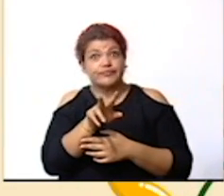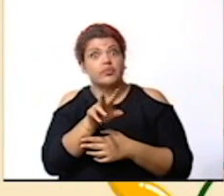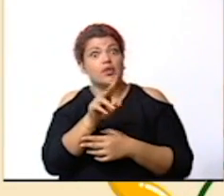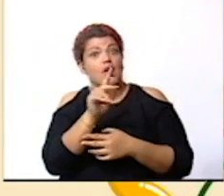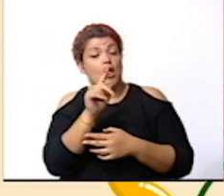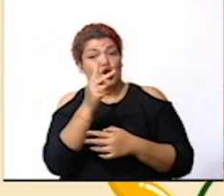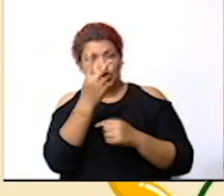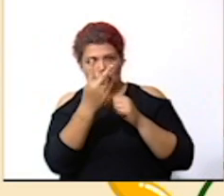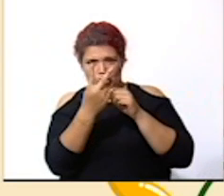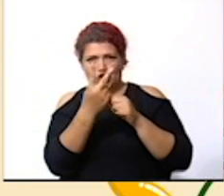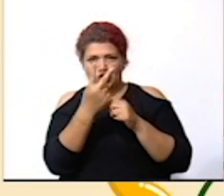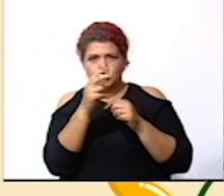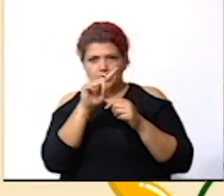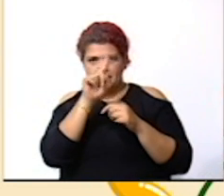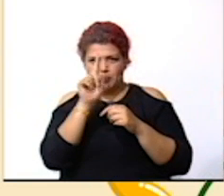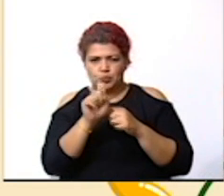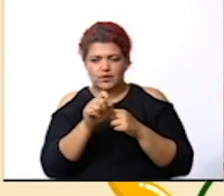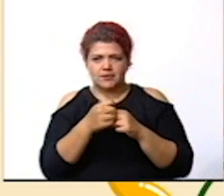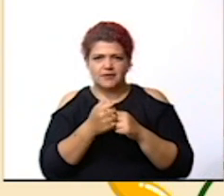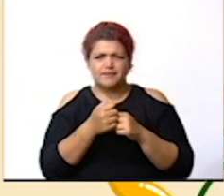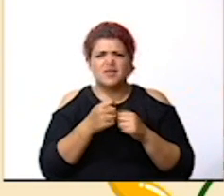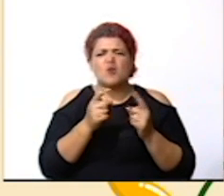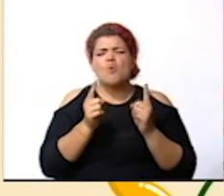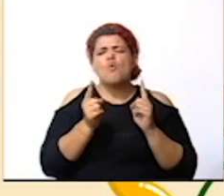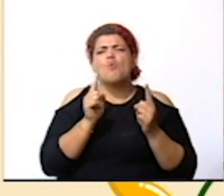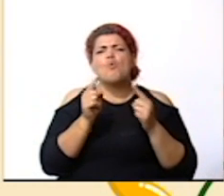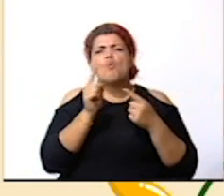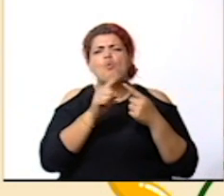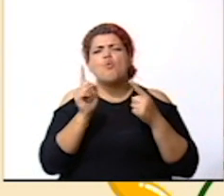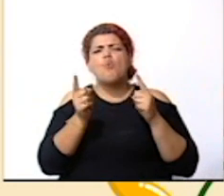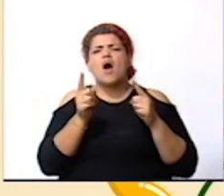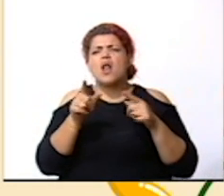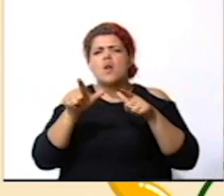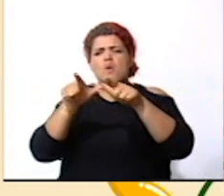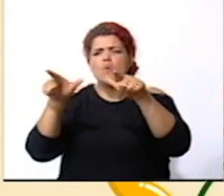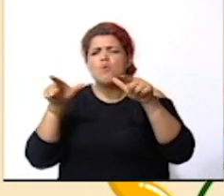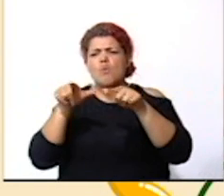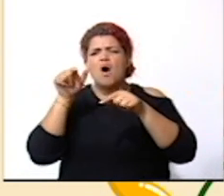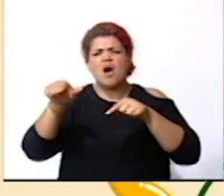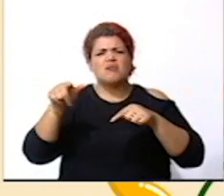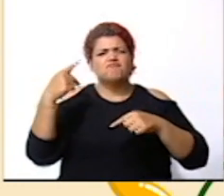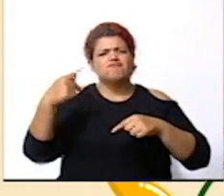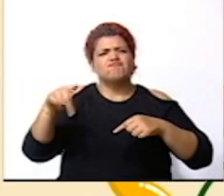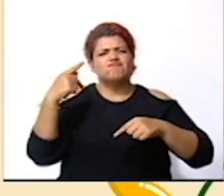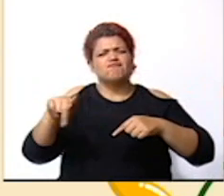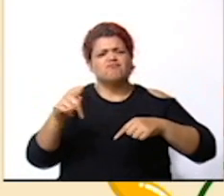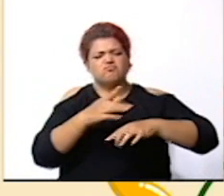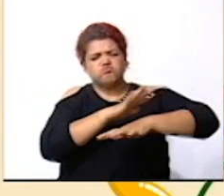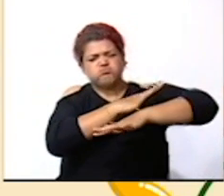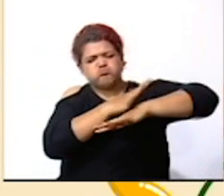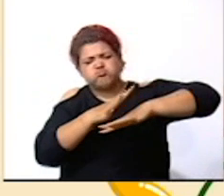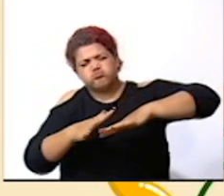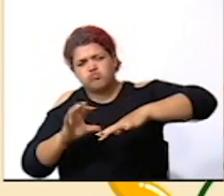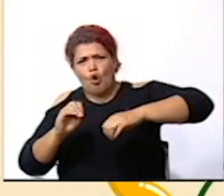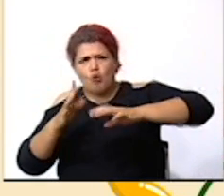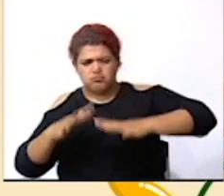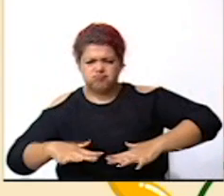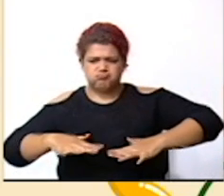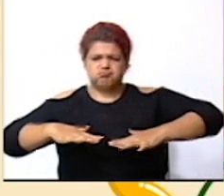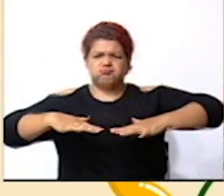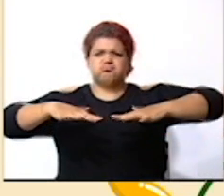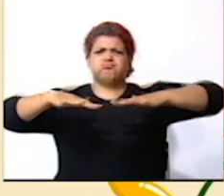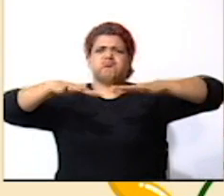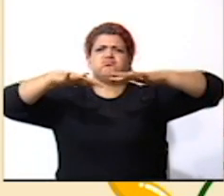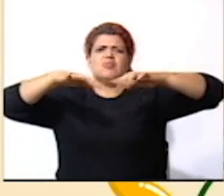dos preguntas la primera cuáles son las zonas propensas a deslizamientos o a inundaciones que